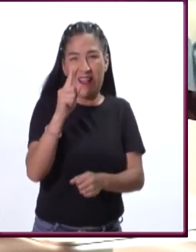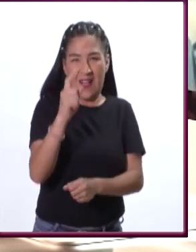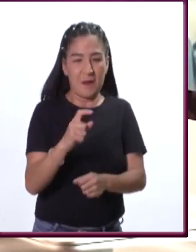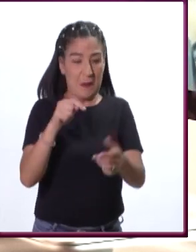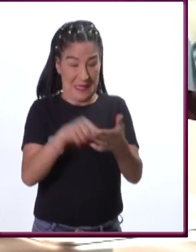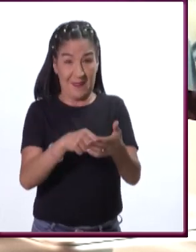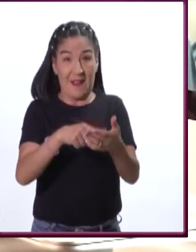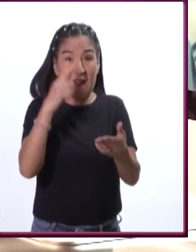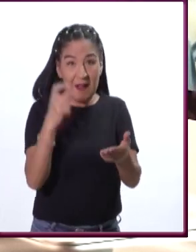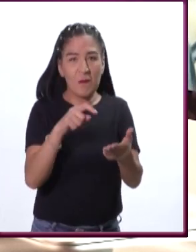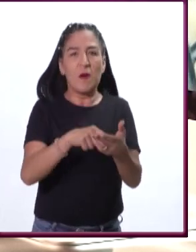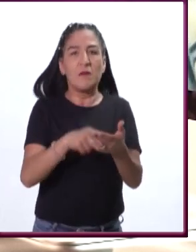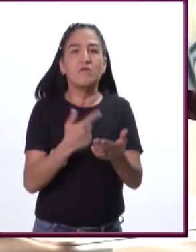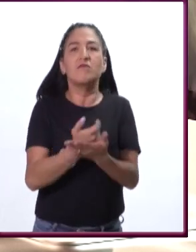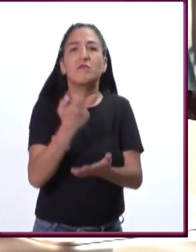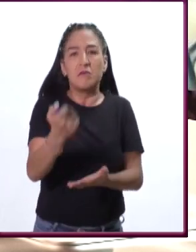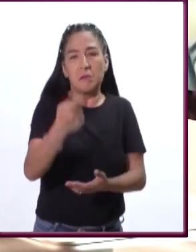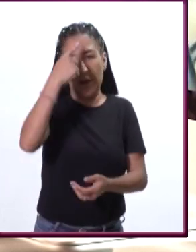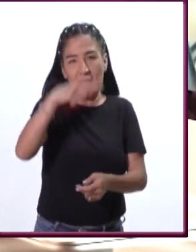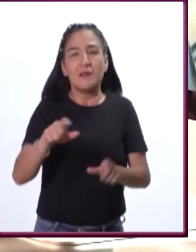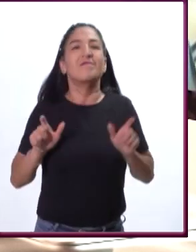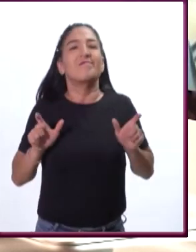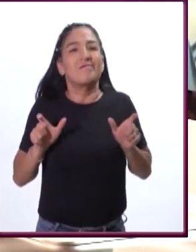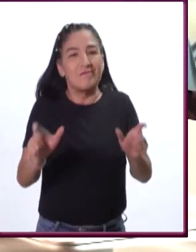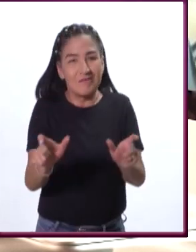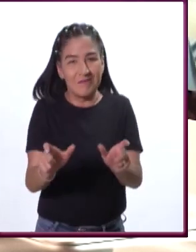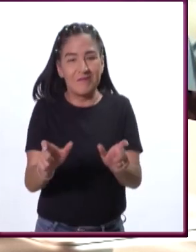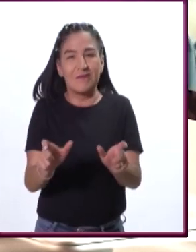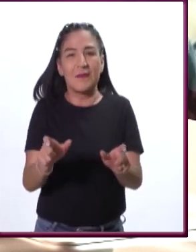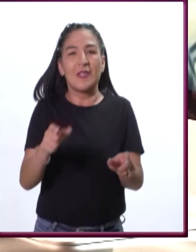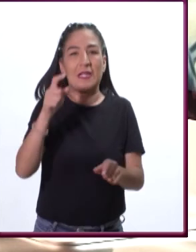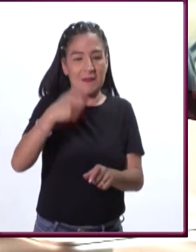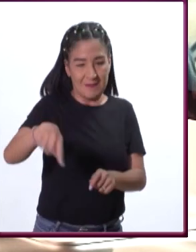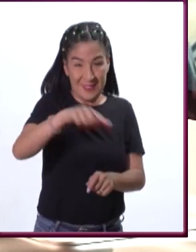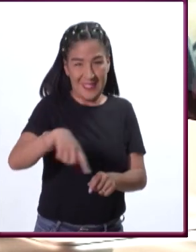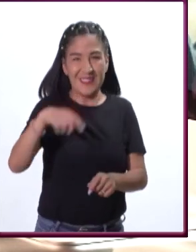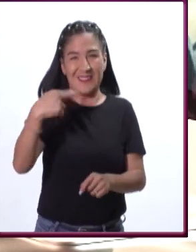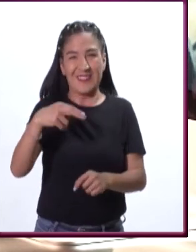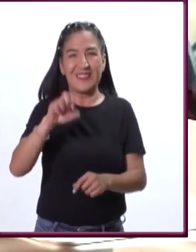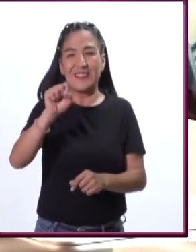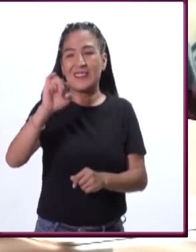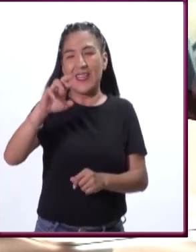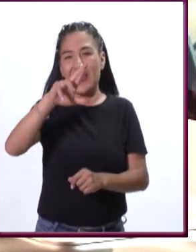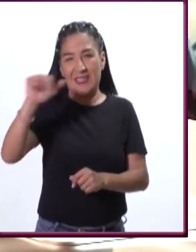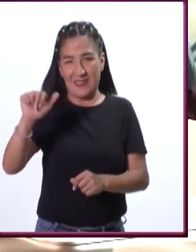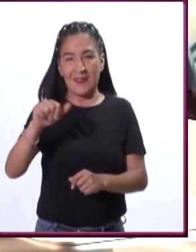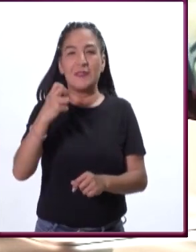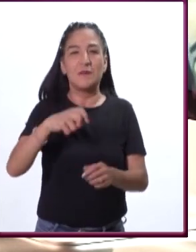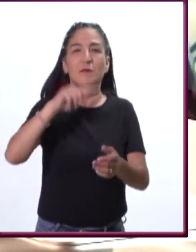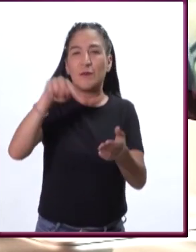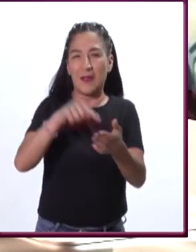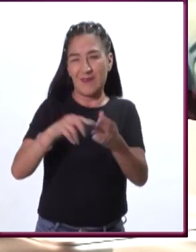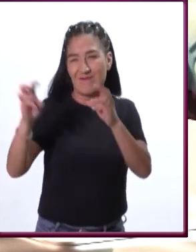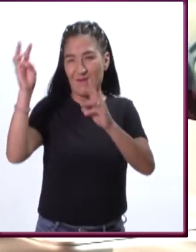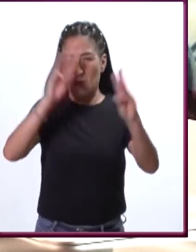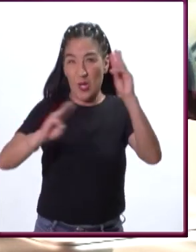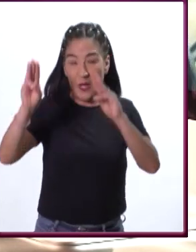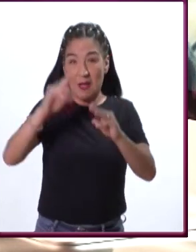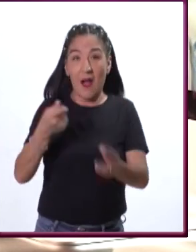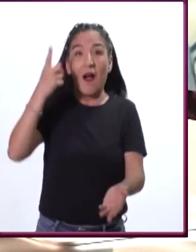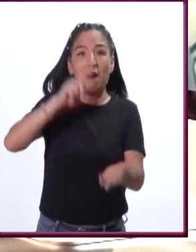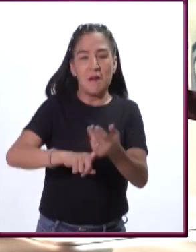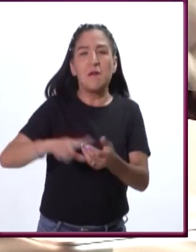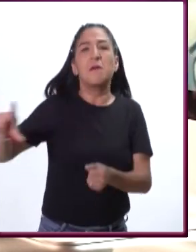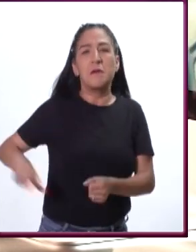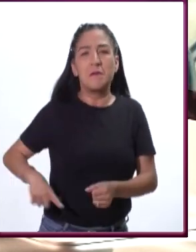ese dinero estaba etiquetado para la protección de la sierra de Zapalina Me. Funcionó también que el gobierno